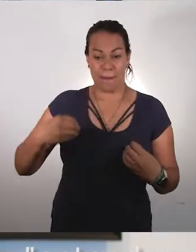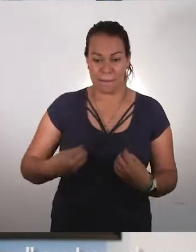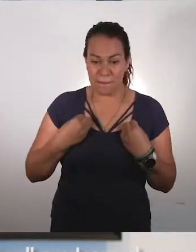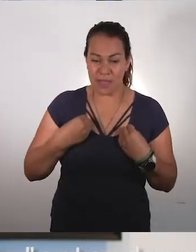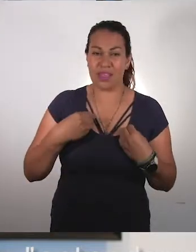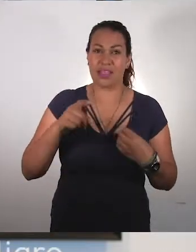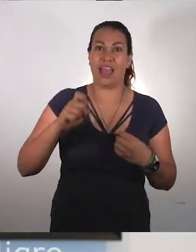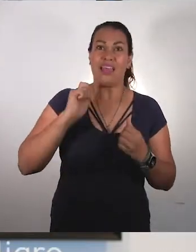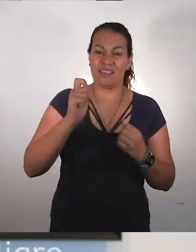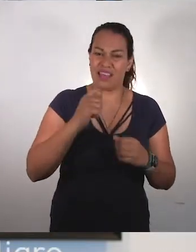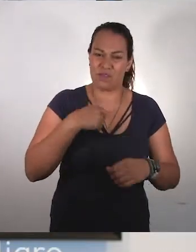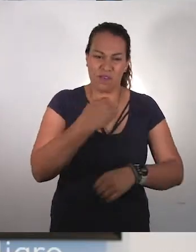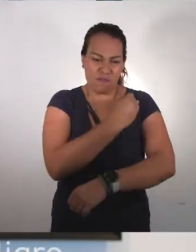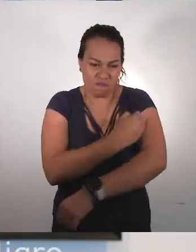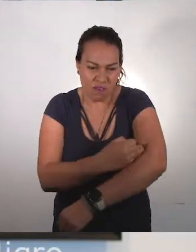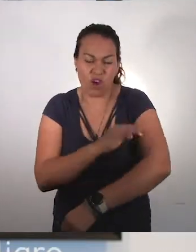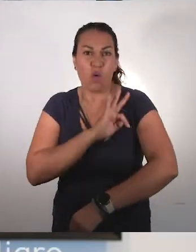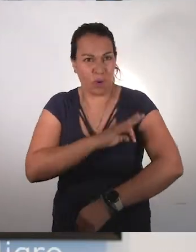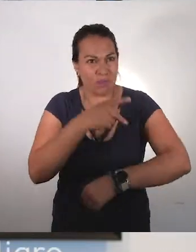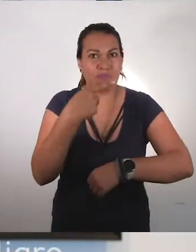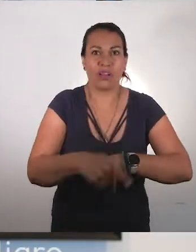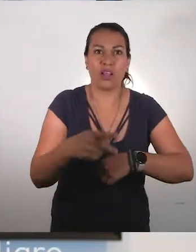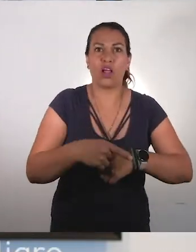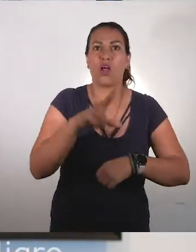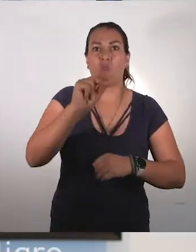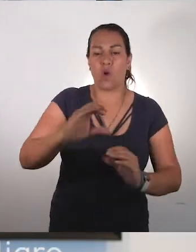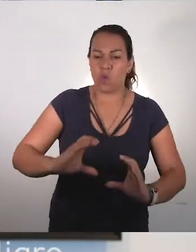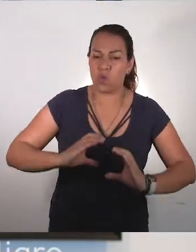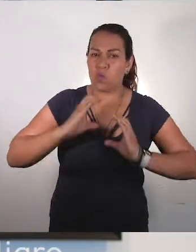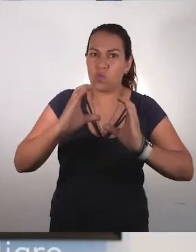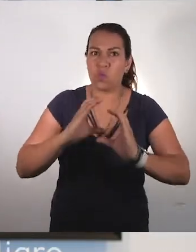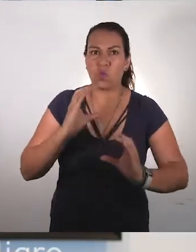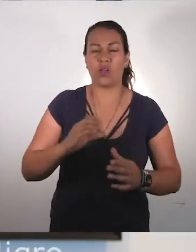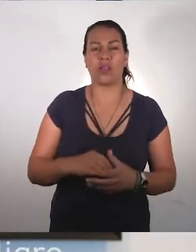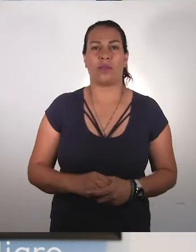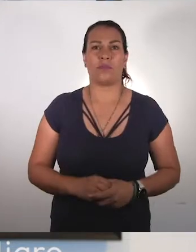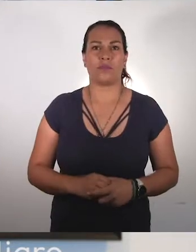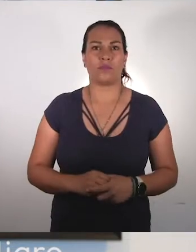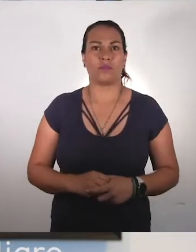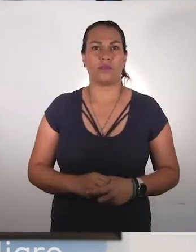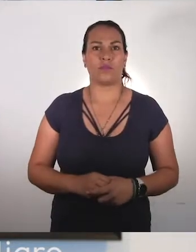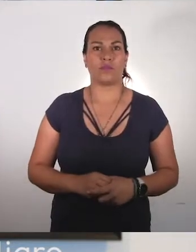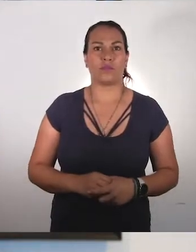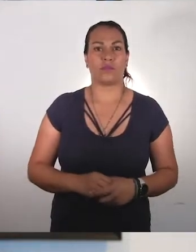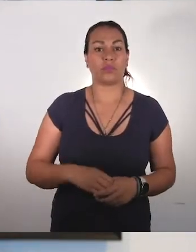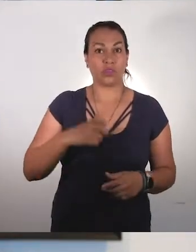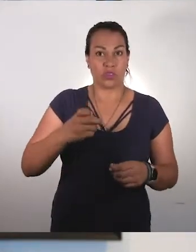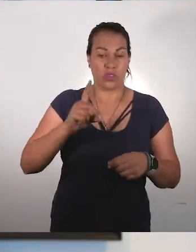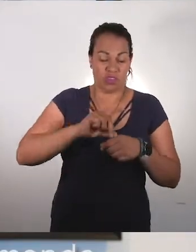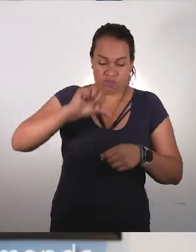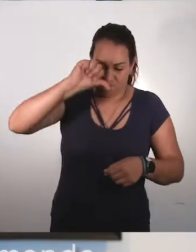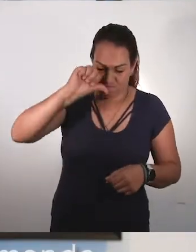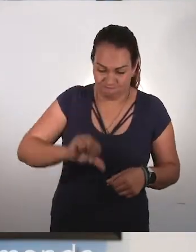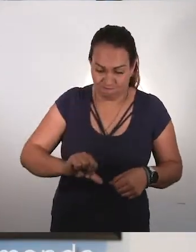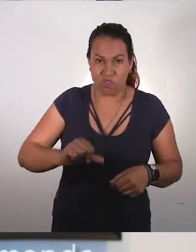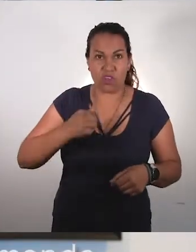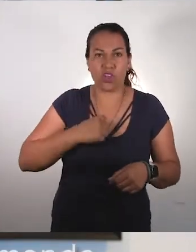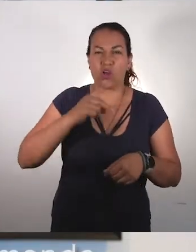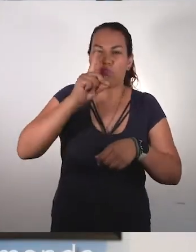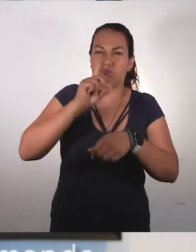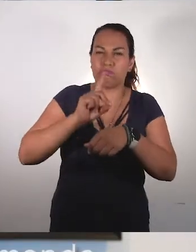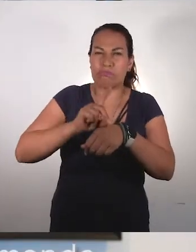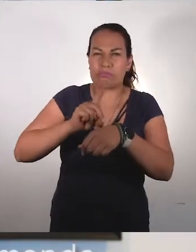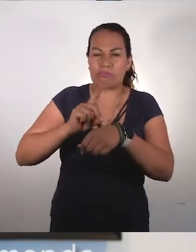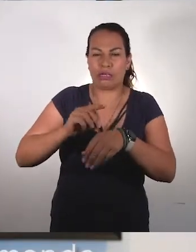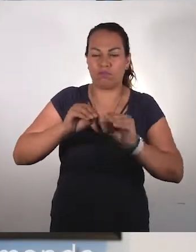que nuestra vida y la de quienes más queremos corren peligro si seguimos como si nada. A partir de hoy,